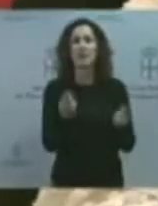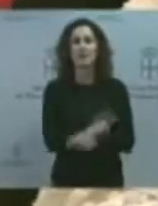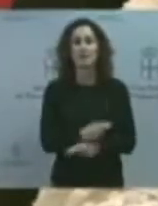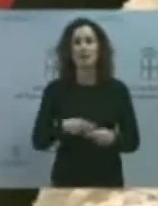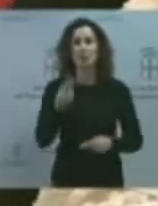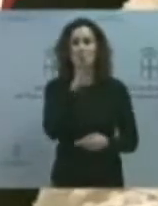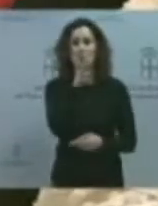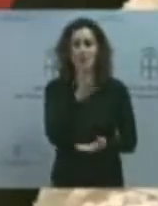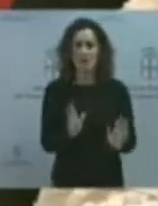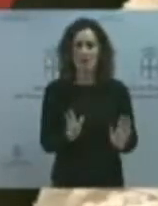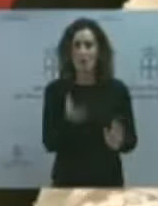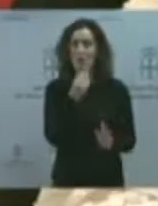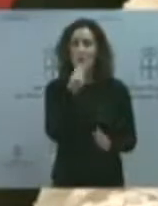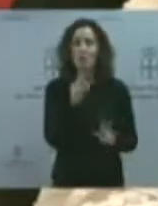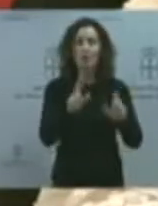a un día de hoy aún.